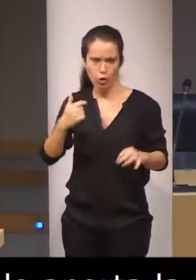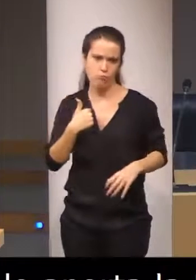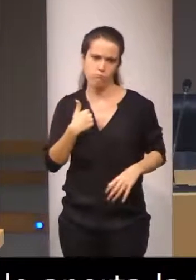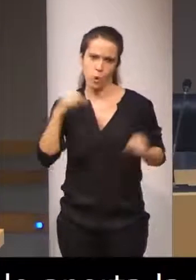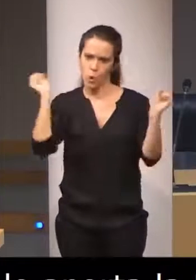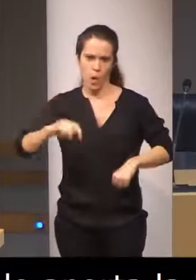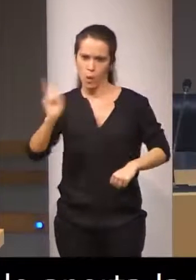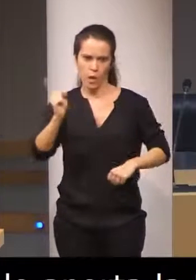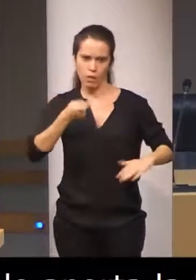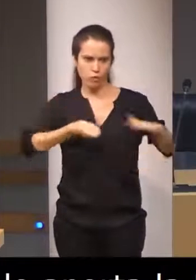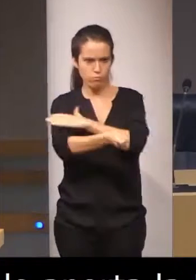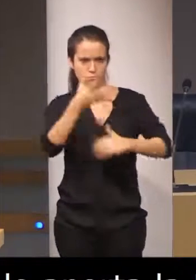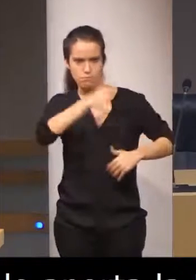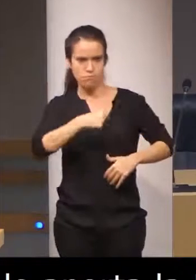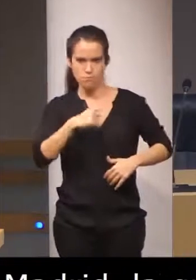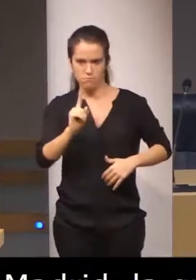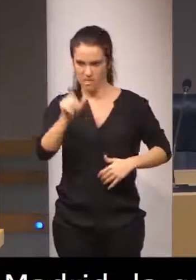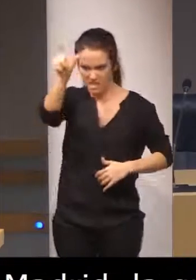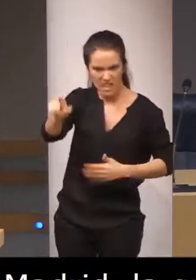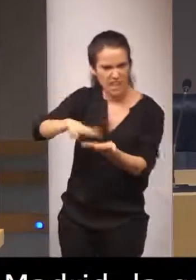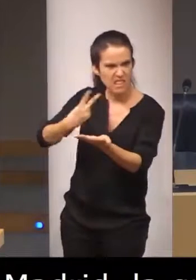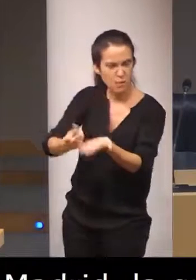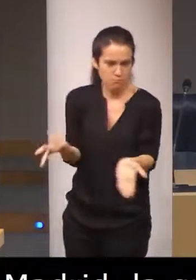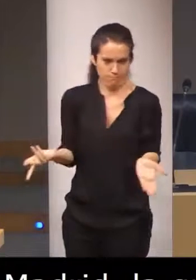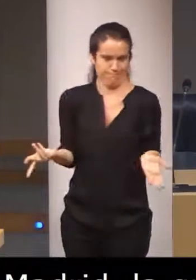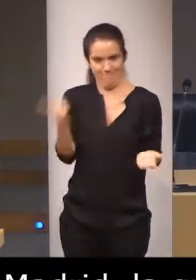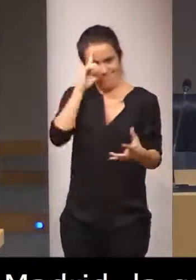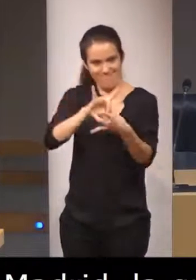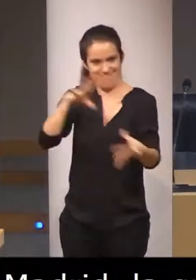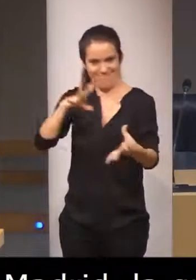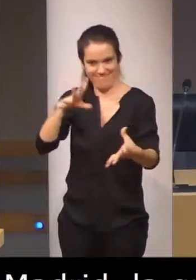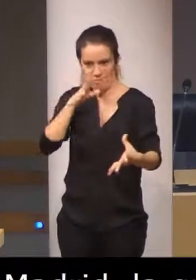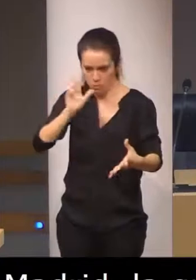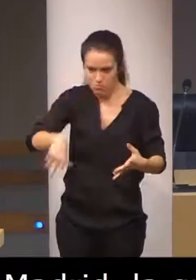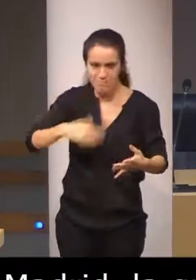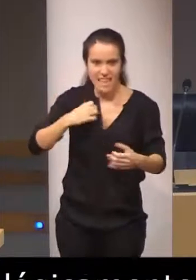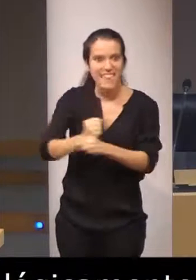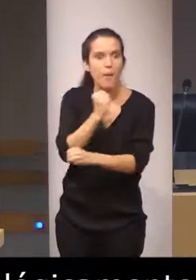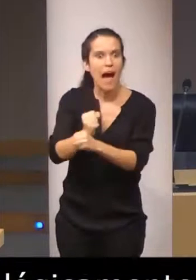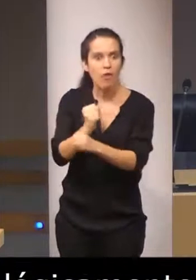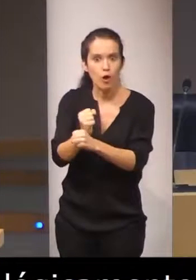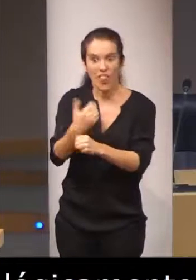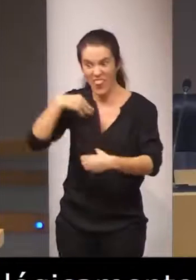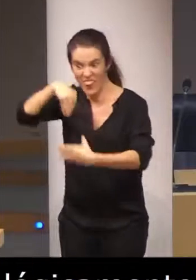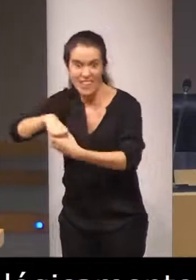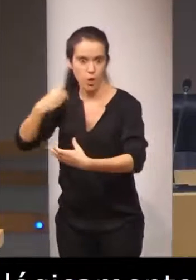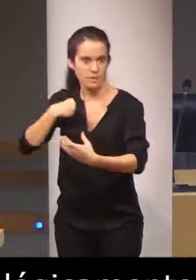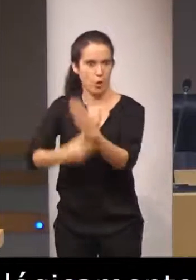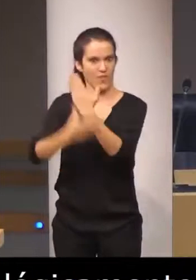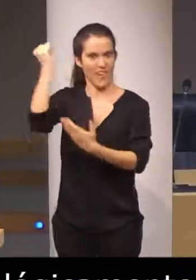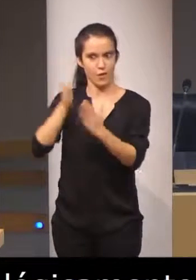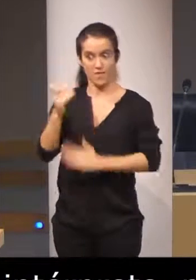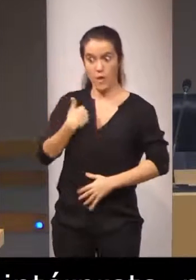se impugnó ese intérprete porque era empleado de la parte demandada. No se